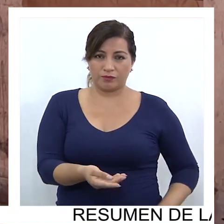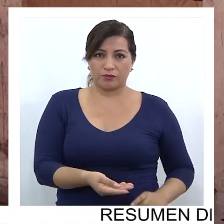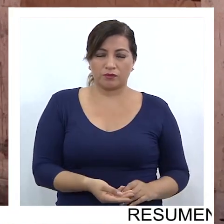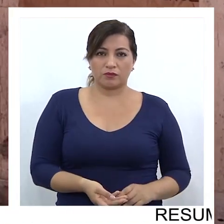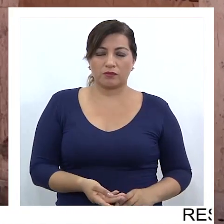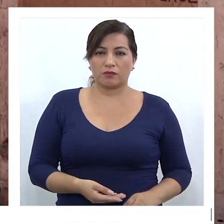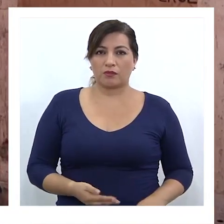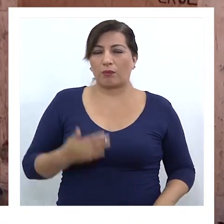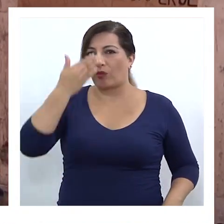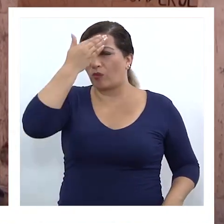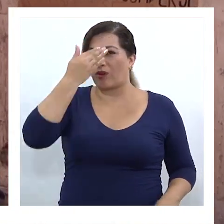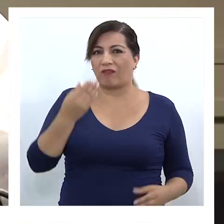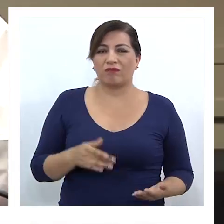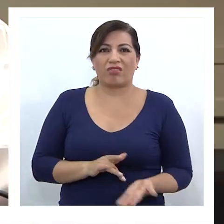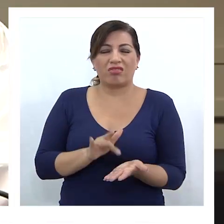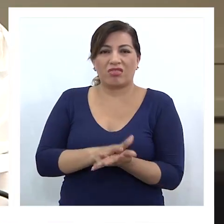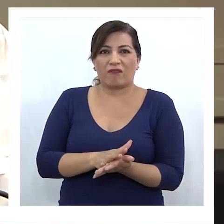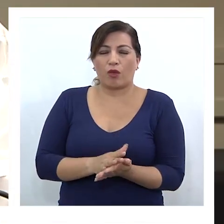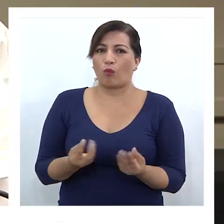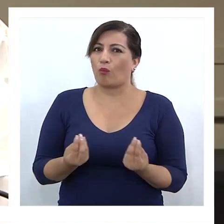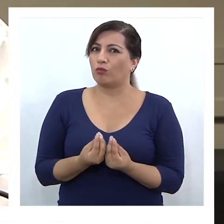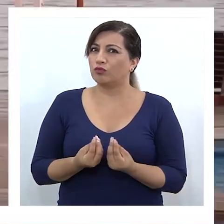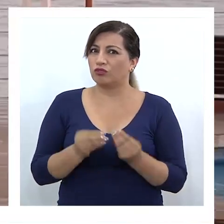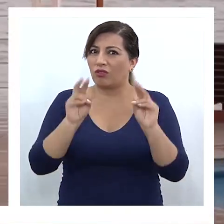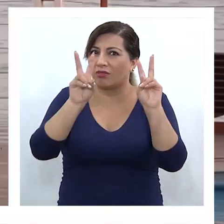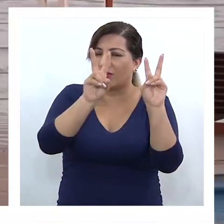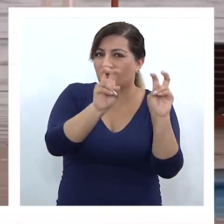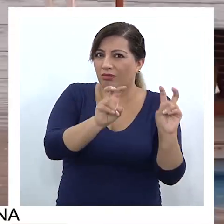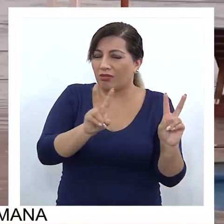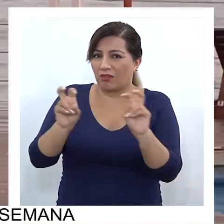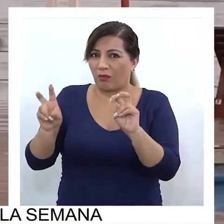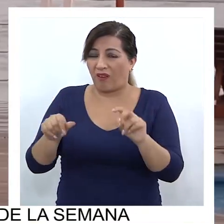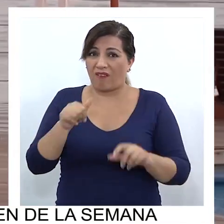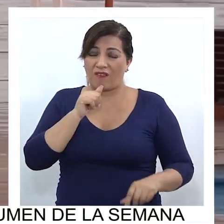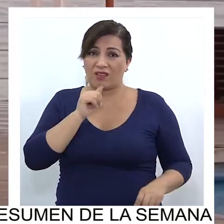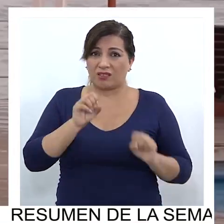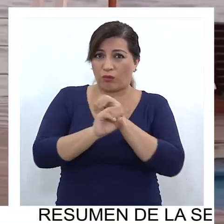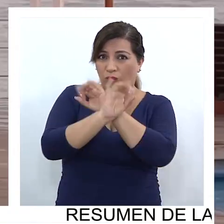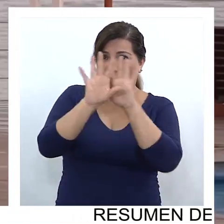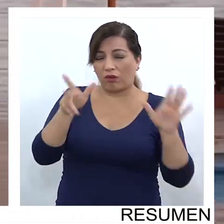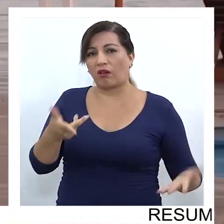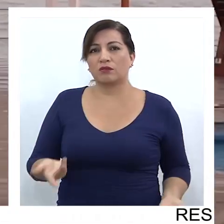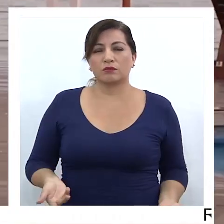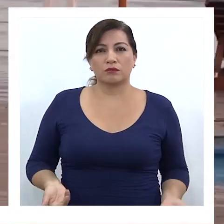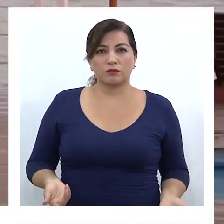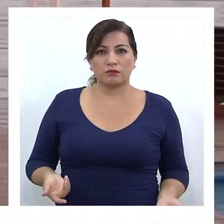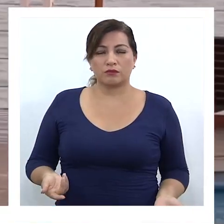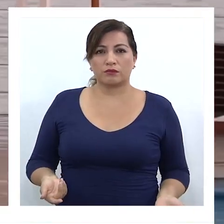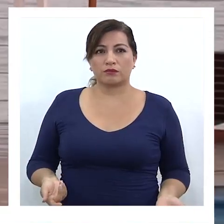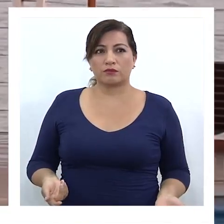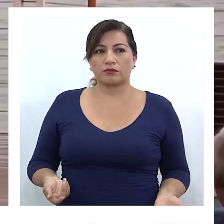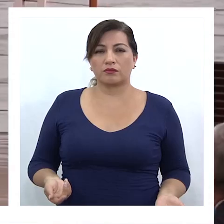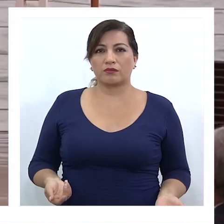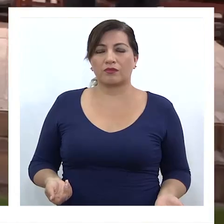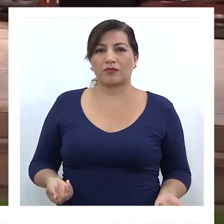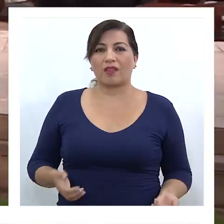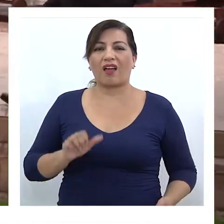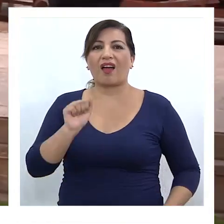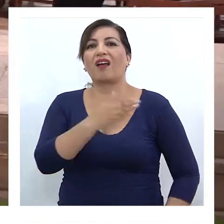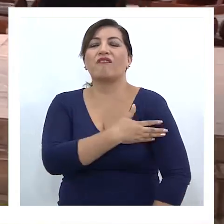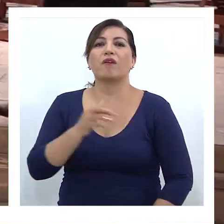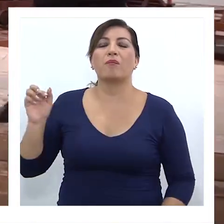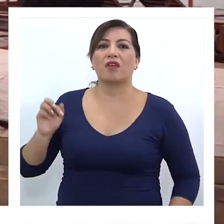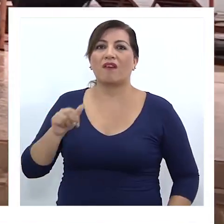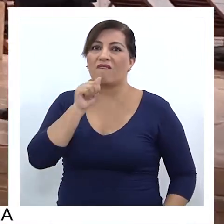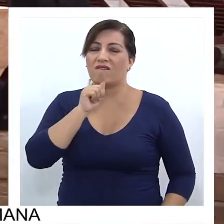Están pendientes una serie de temas que hoy día no están muy claros. Por ejemplo, está la reforma previsional, que es algo